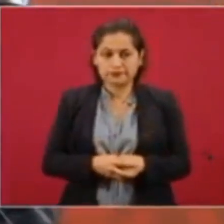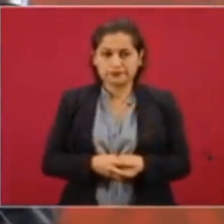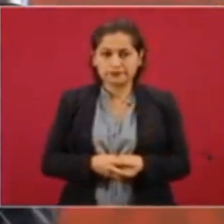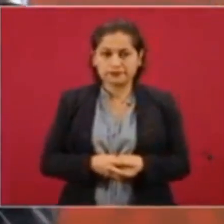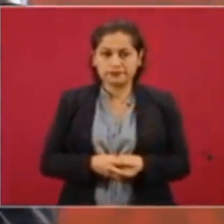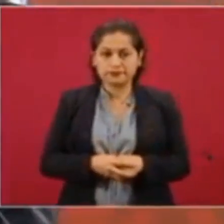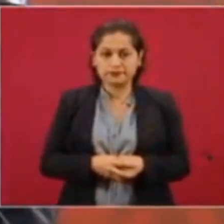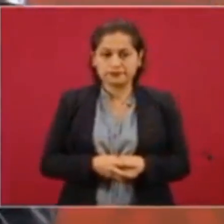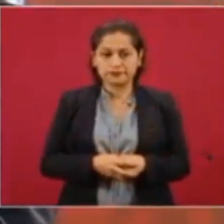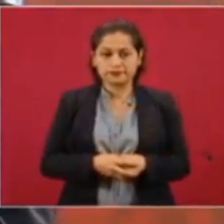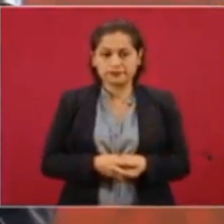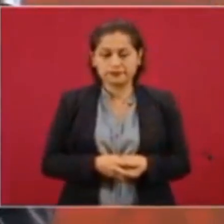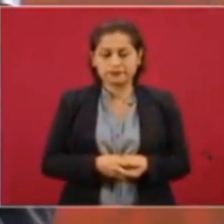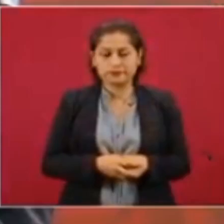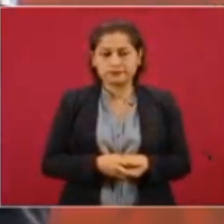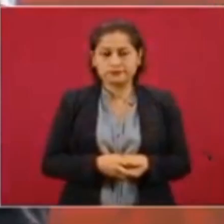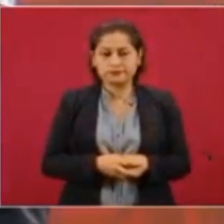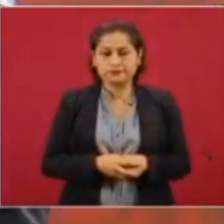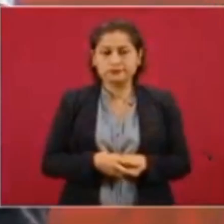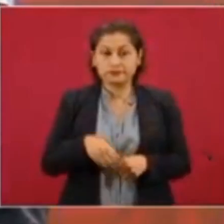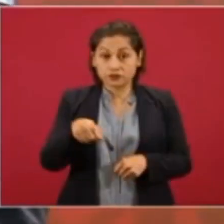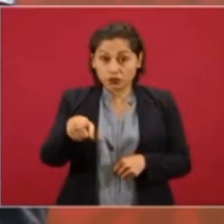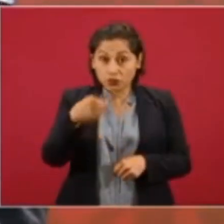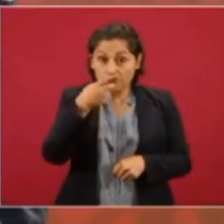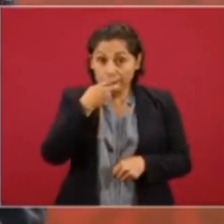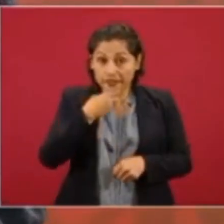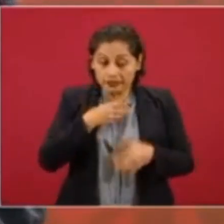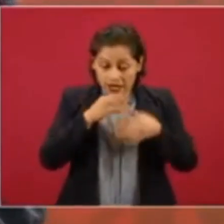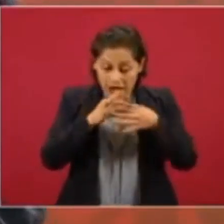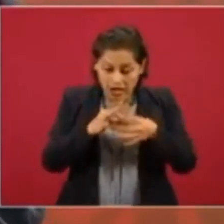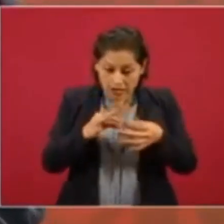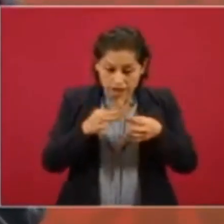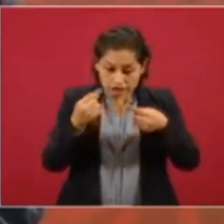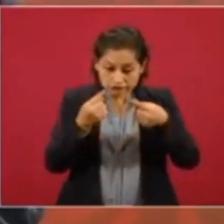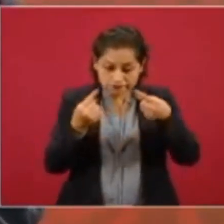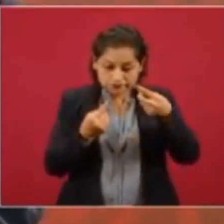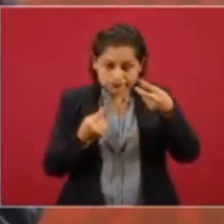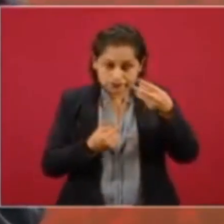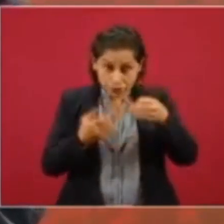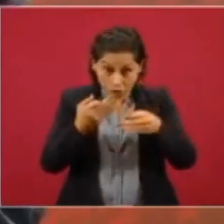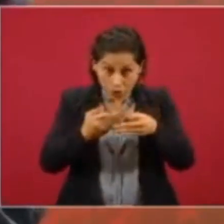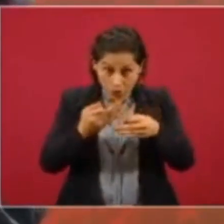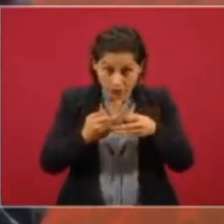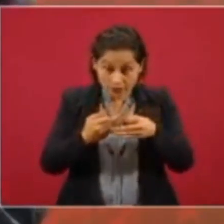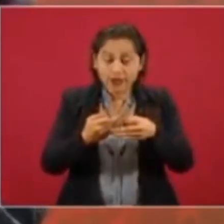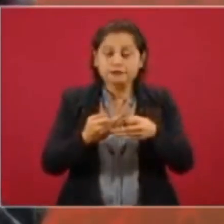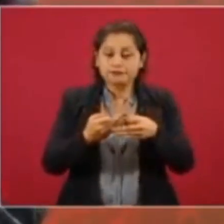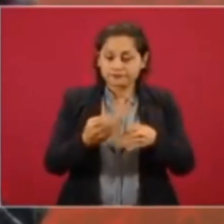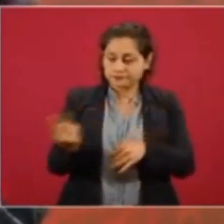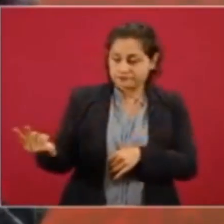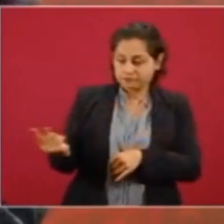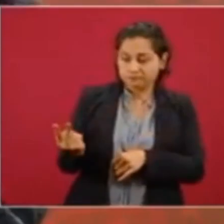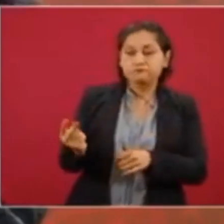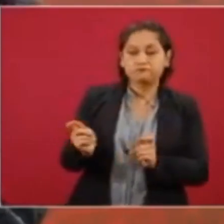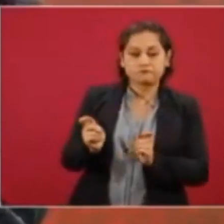Entonces, esto que estás denunciando, ellos lo van a tratar,